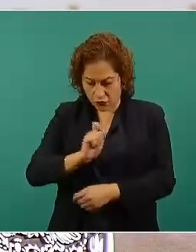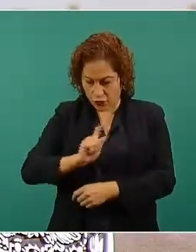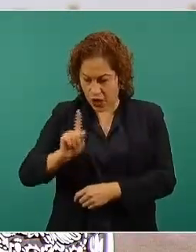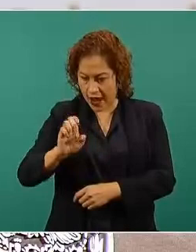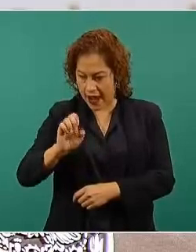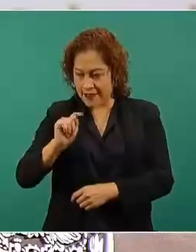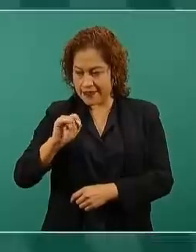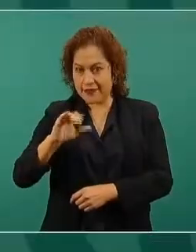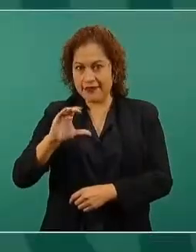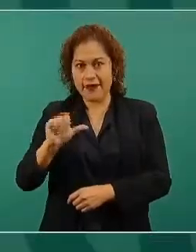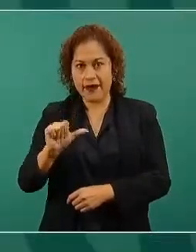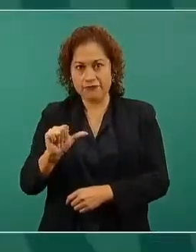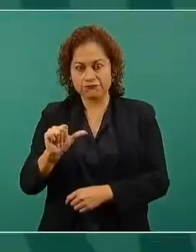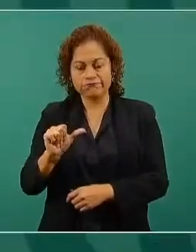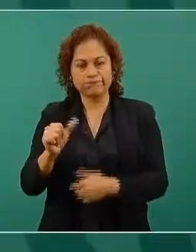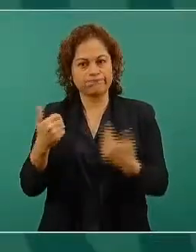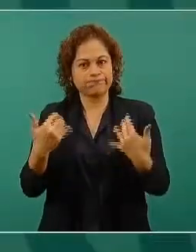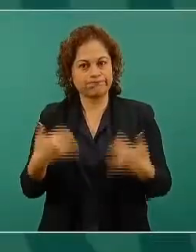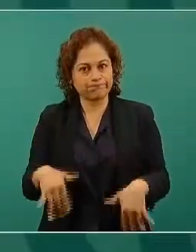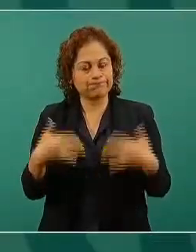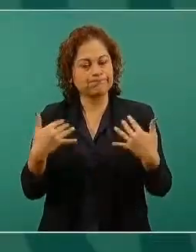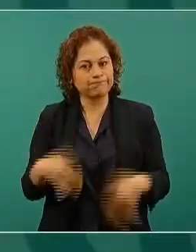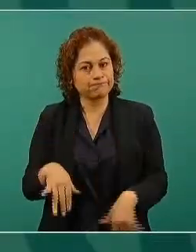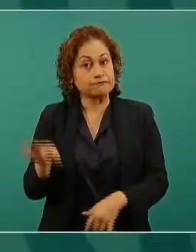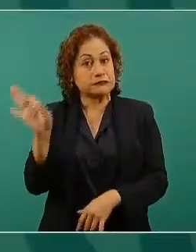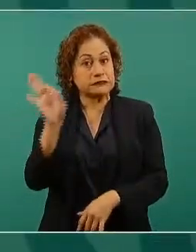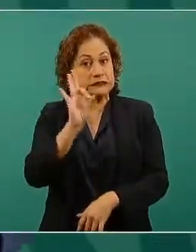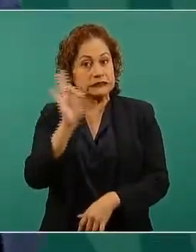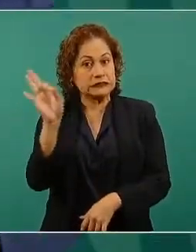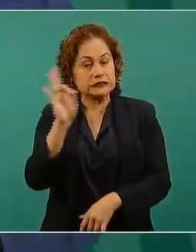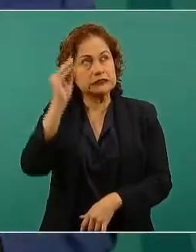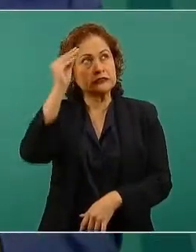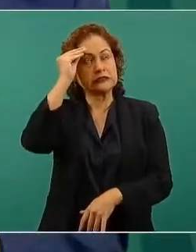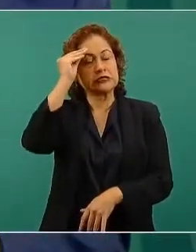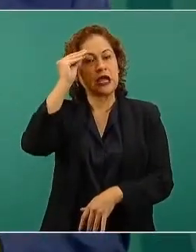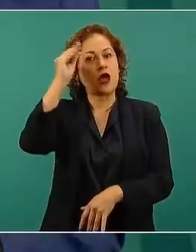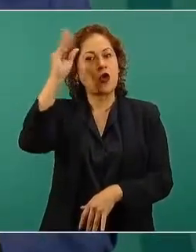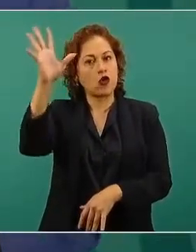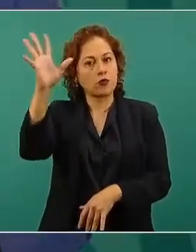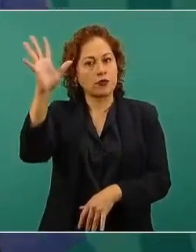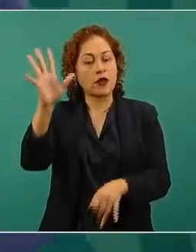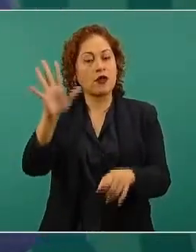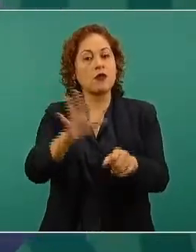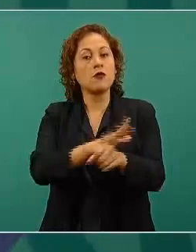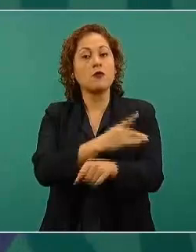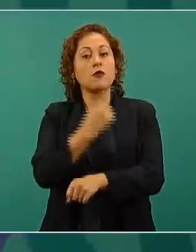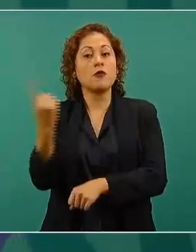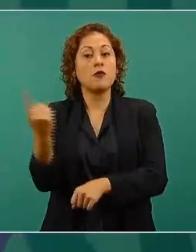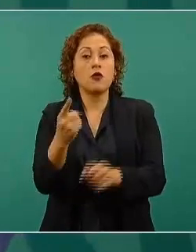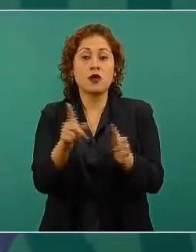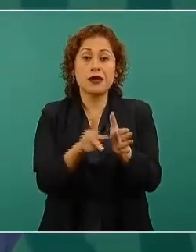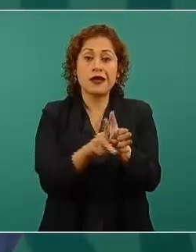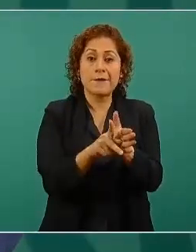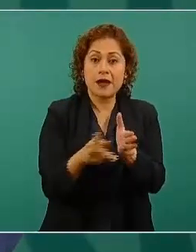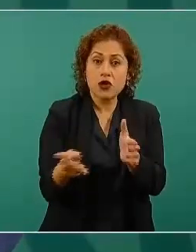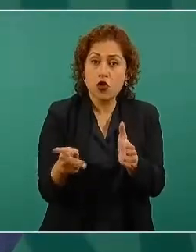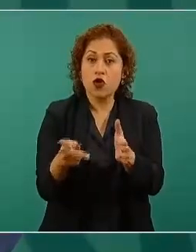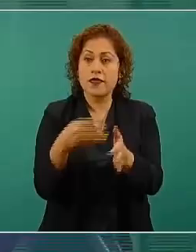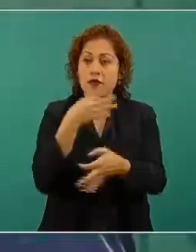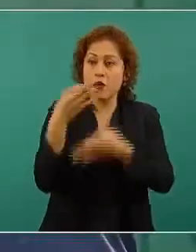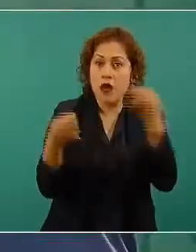y han olvidado de que los medios de información deben de estar lo más cerca que se pueda